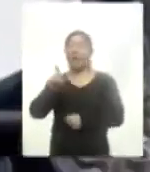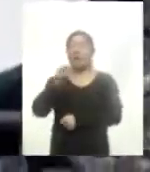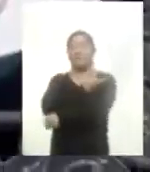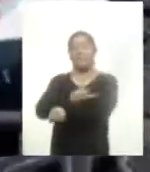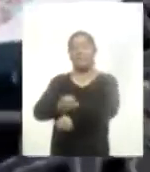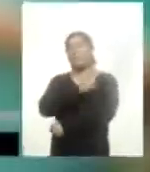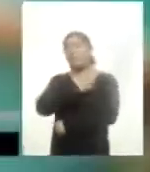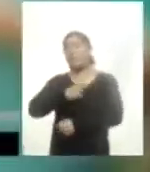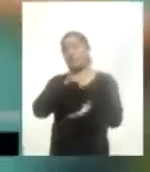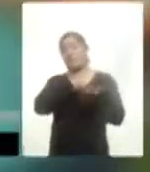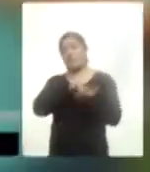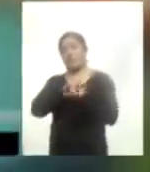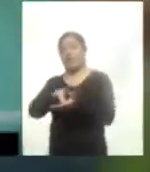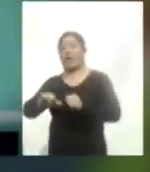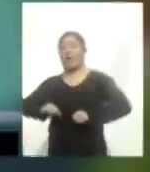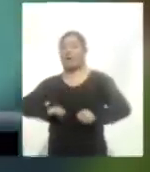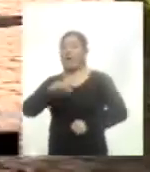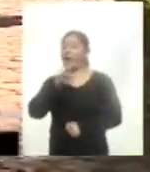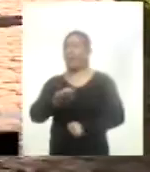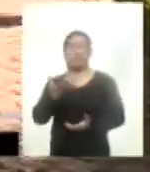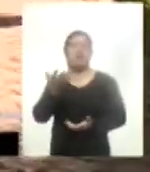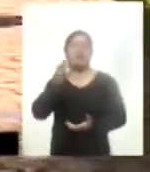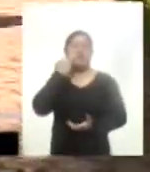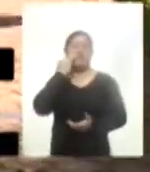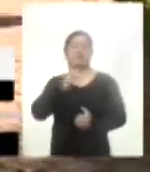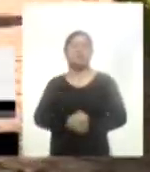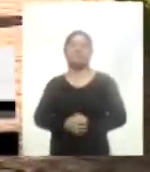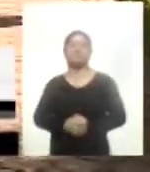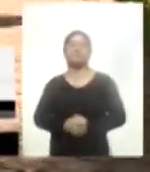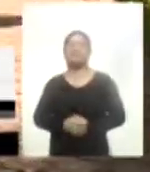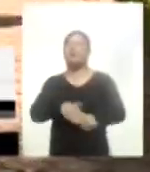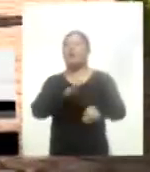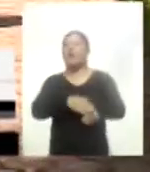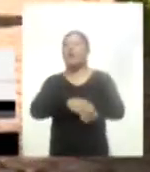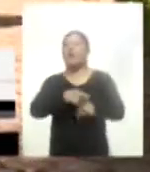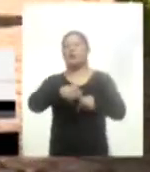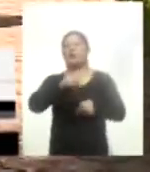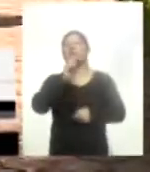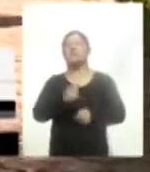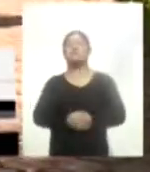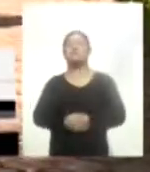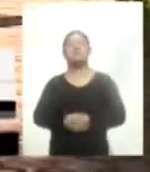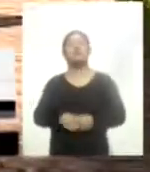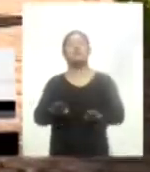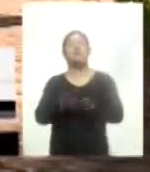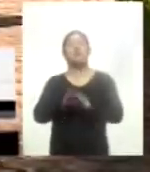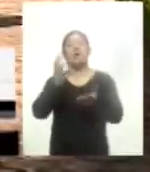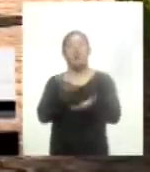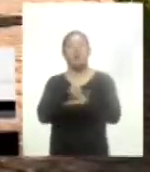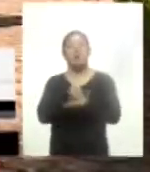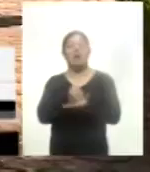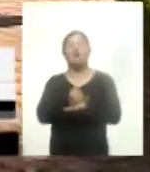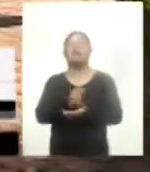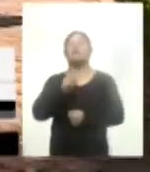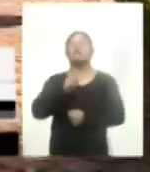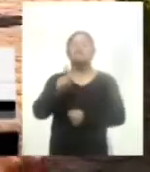las diferentes actividades a través de redes sociales. El siguiente es cómo lograr que puedas obtener los resultados esperados